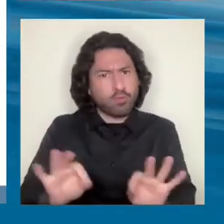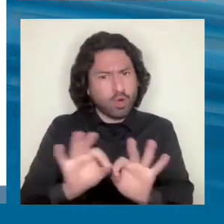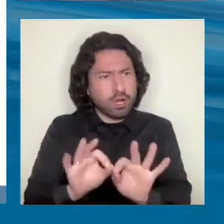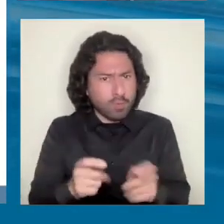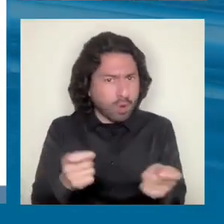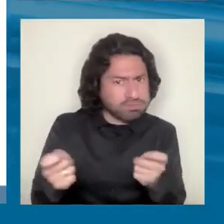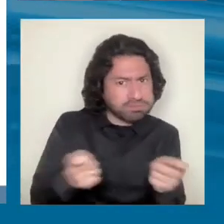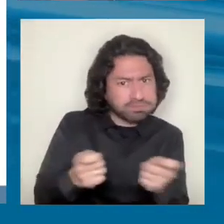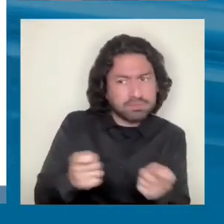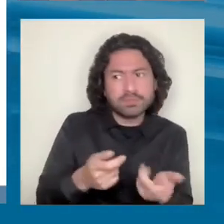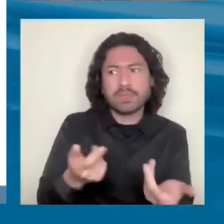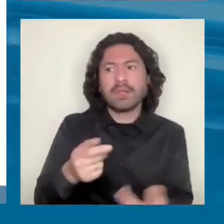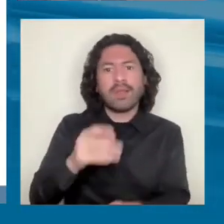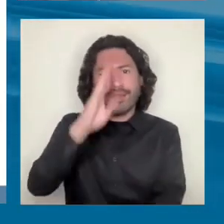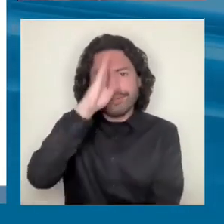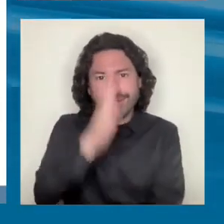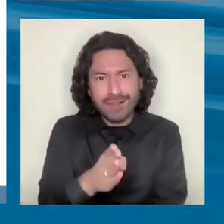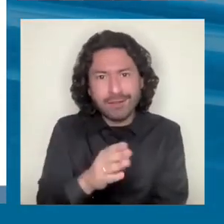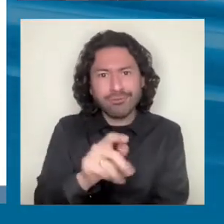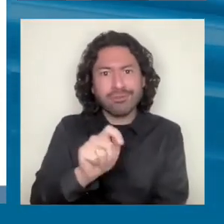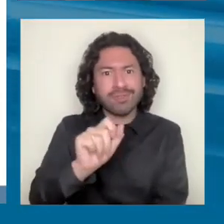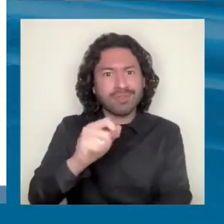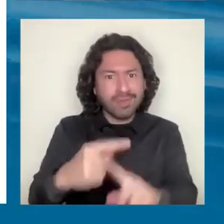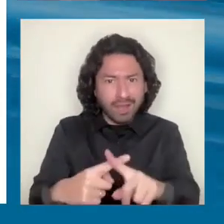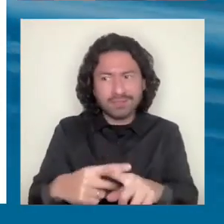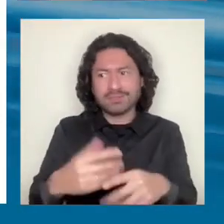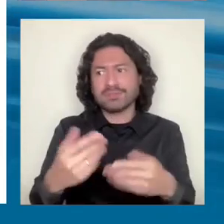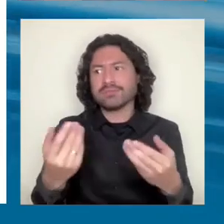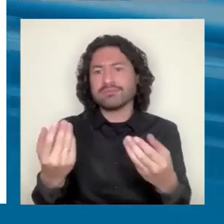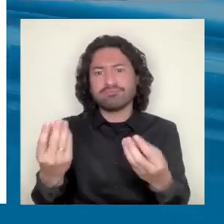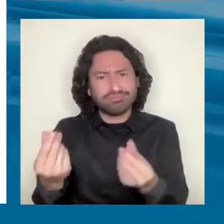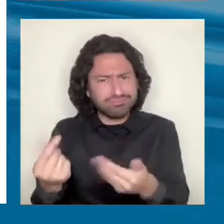directos a la renta, la propiedad y la riqueza, etc.